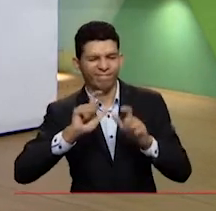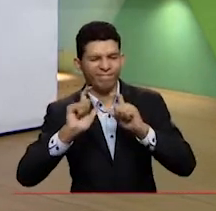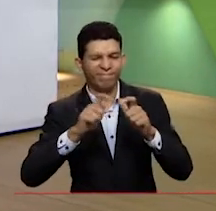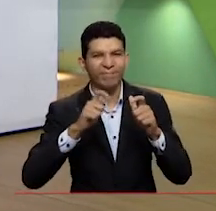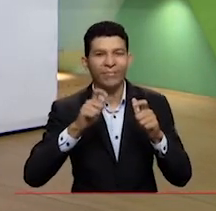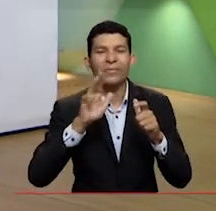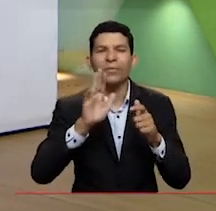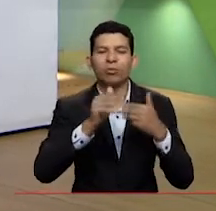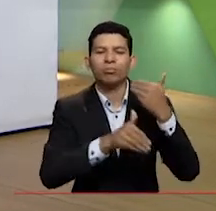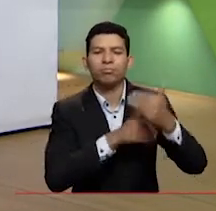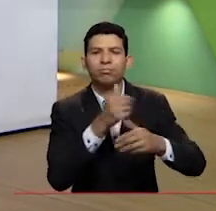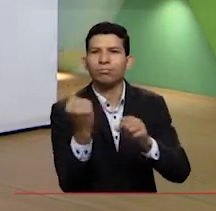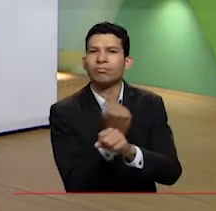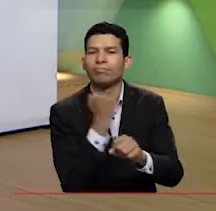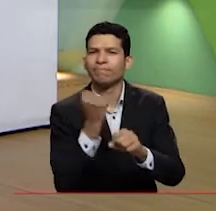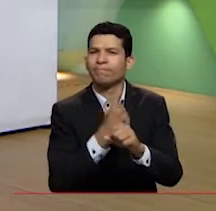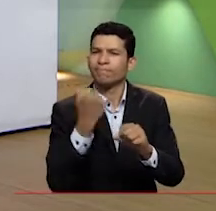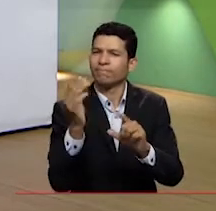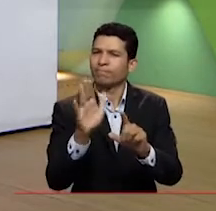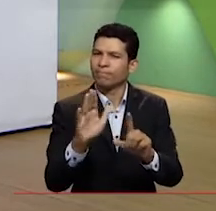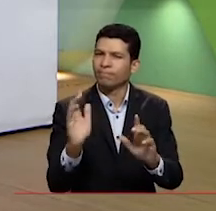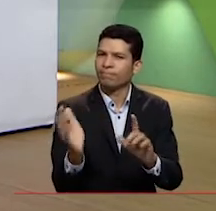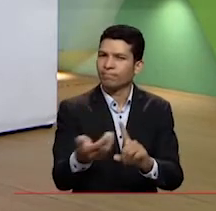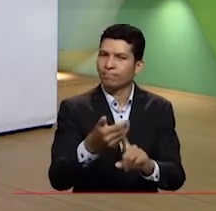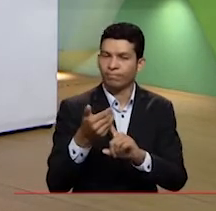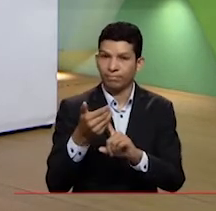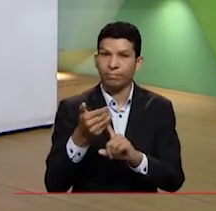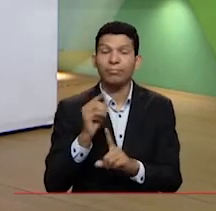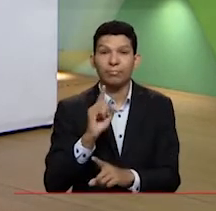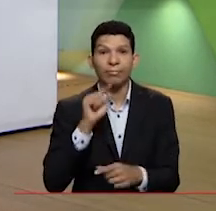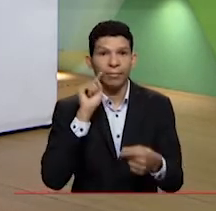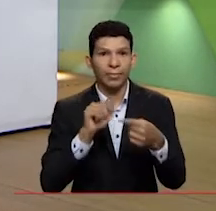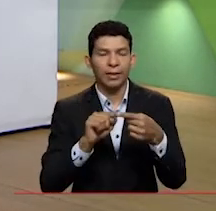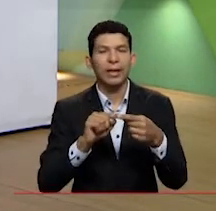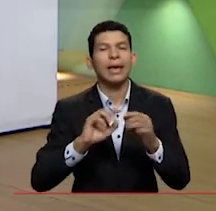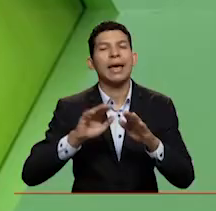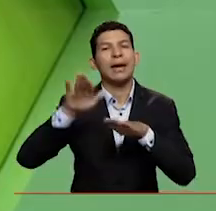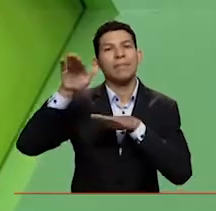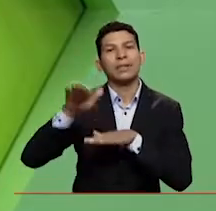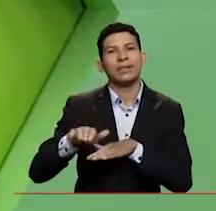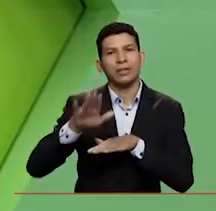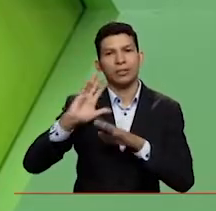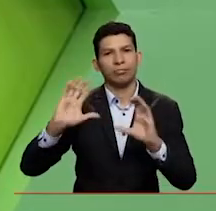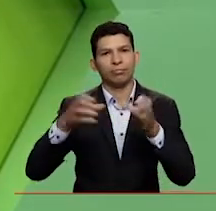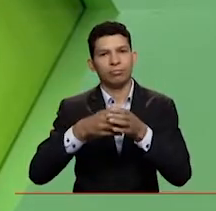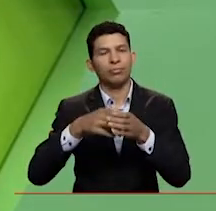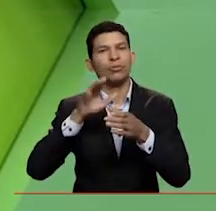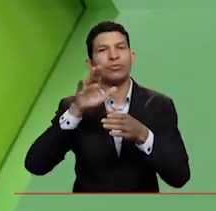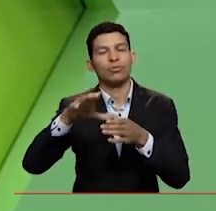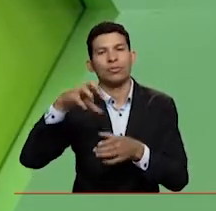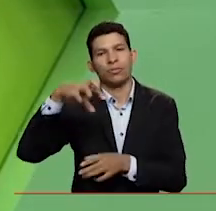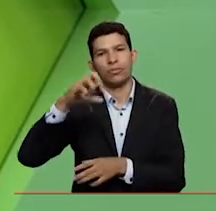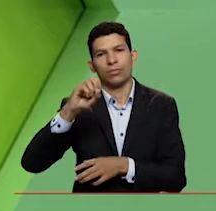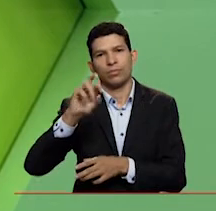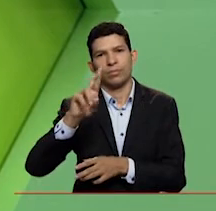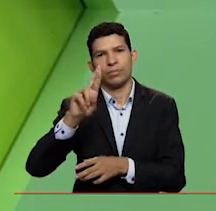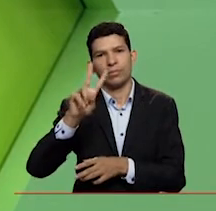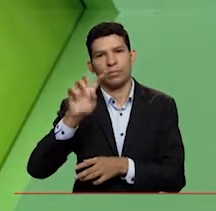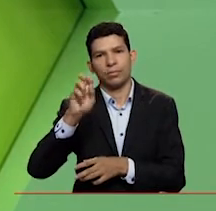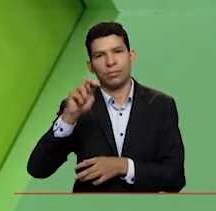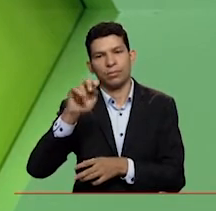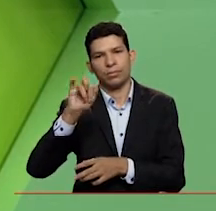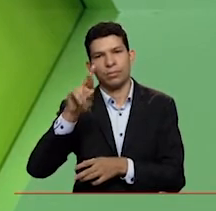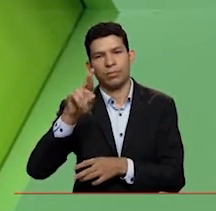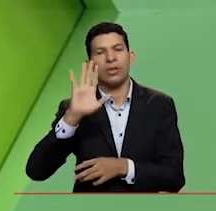varios procesos alrededor de la conservación. Ella a la Asociación de Productores Agropecuarios del Porvenir, la agencia